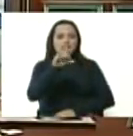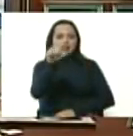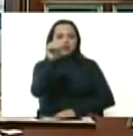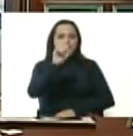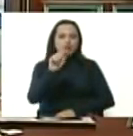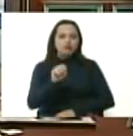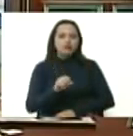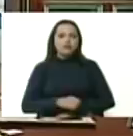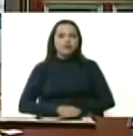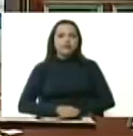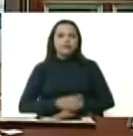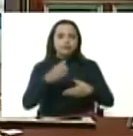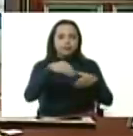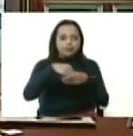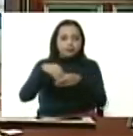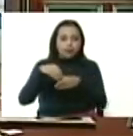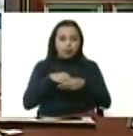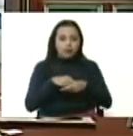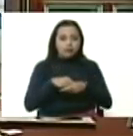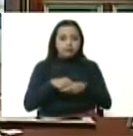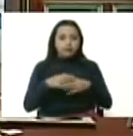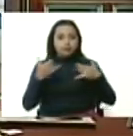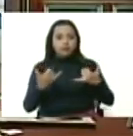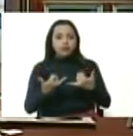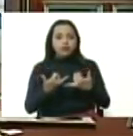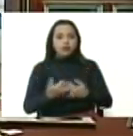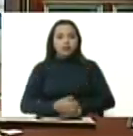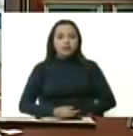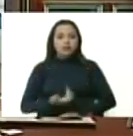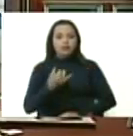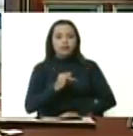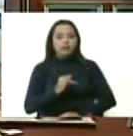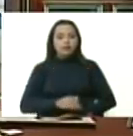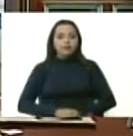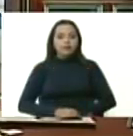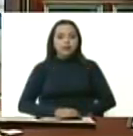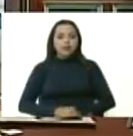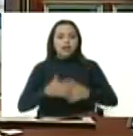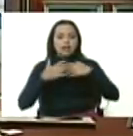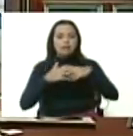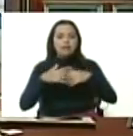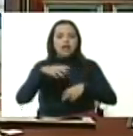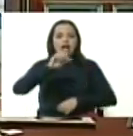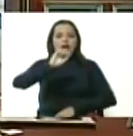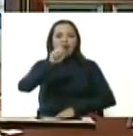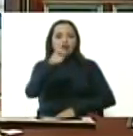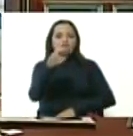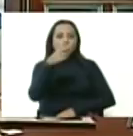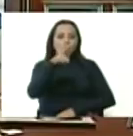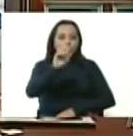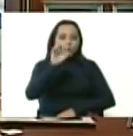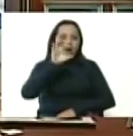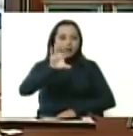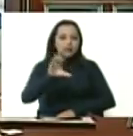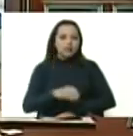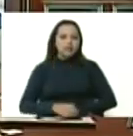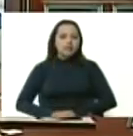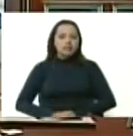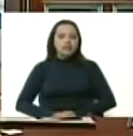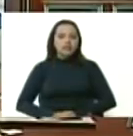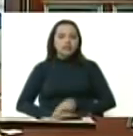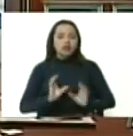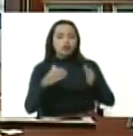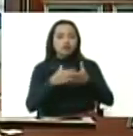que en este momento están en manos de la empresa propiedad social agropatria y la corporación de desarrollo